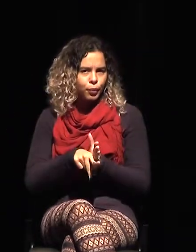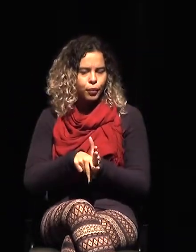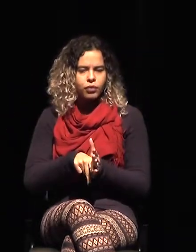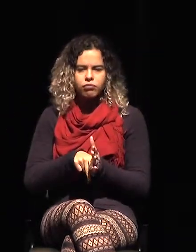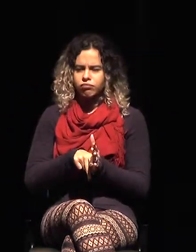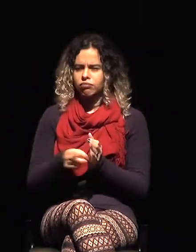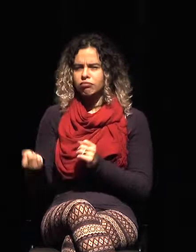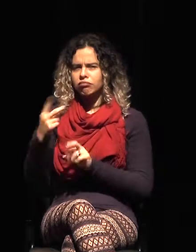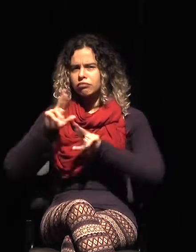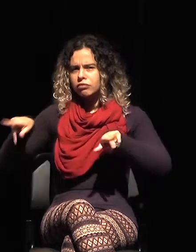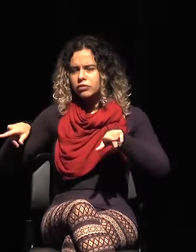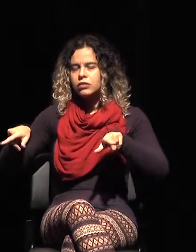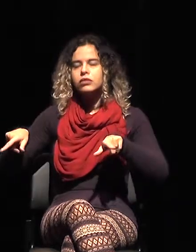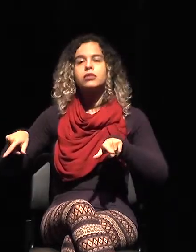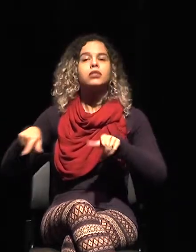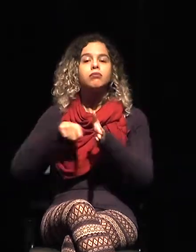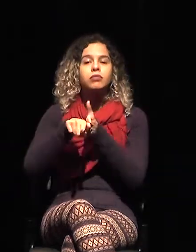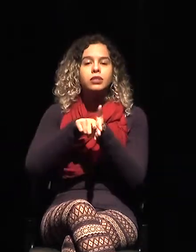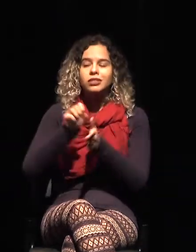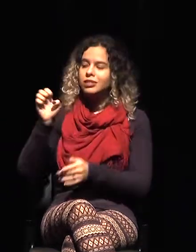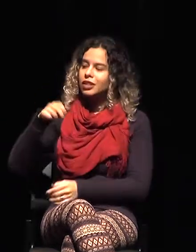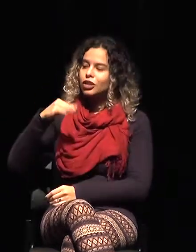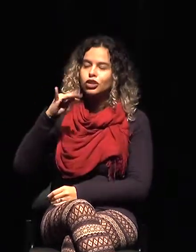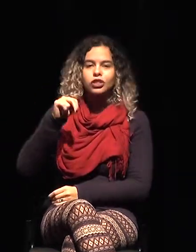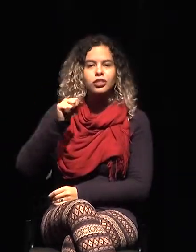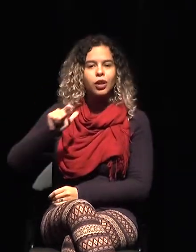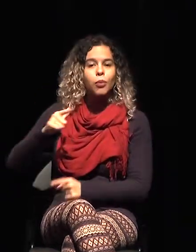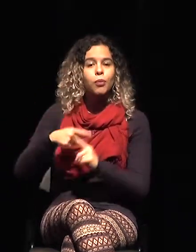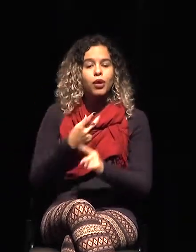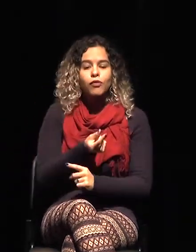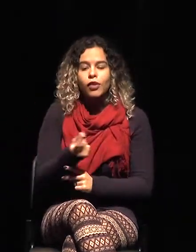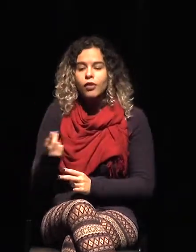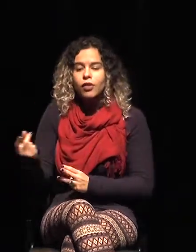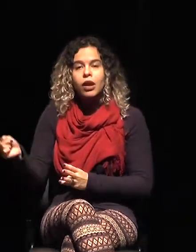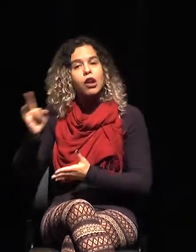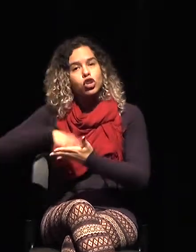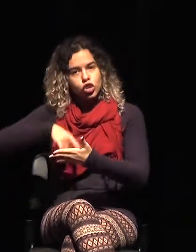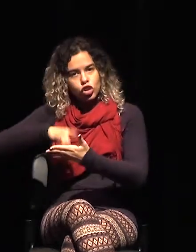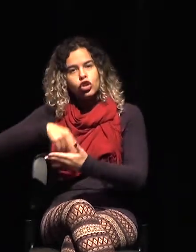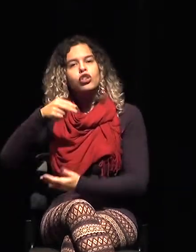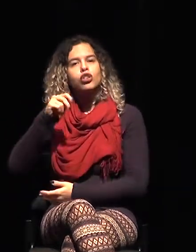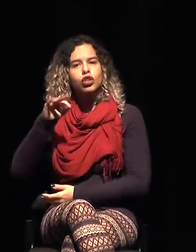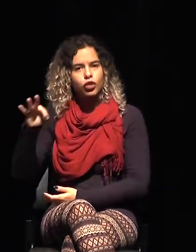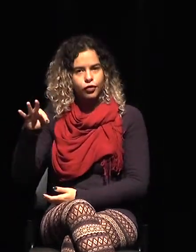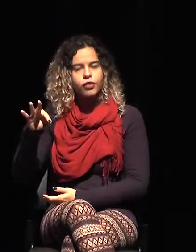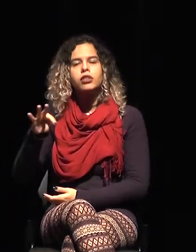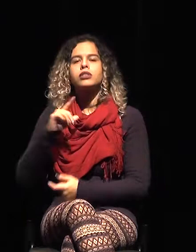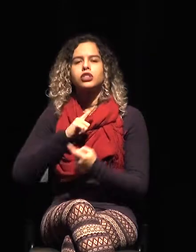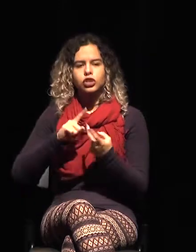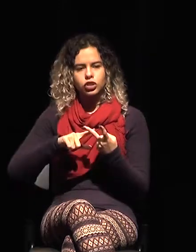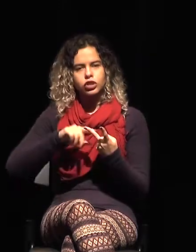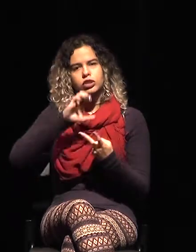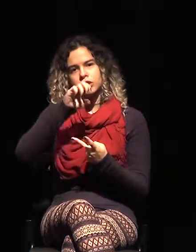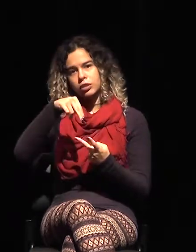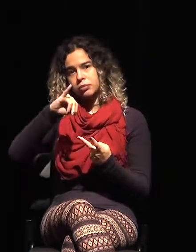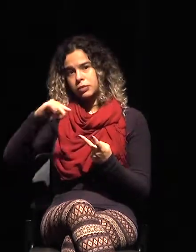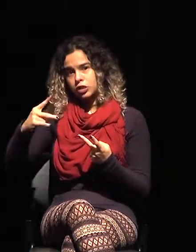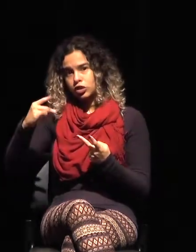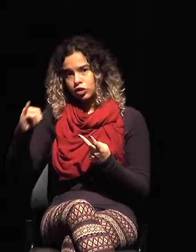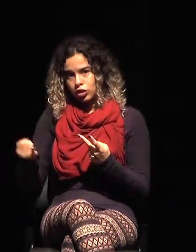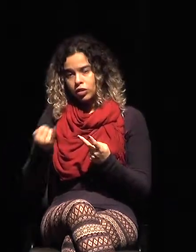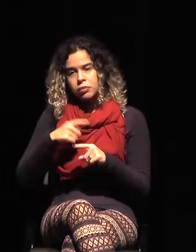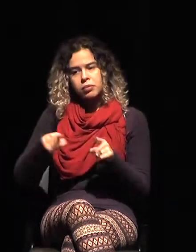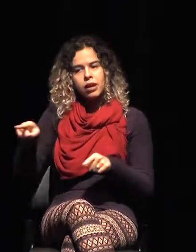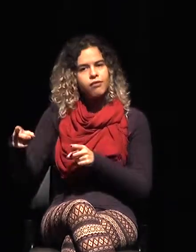Sentinel, veíamos que emitía facturas, tenía número de identificación fiscal, pero no podía vender ese número,